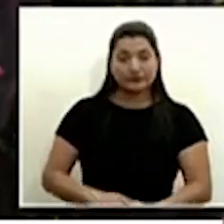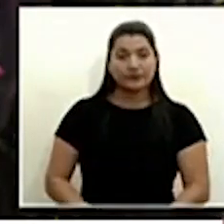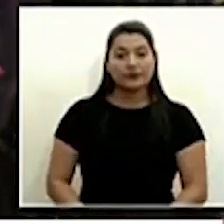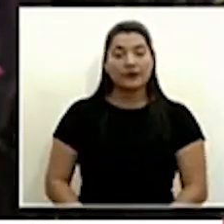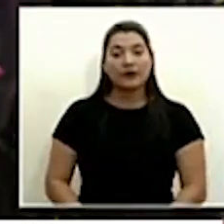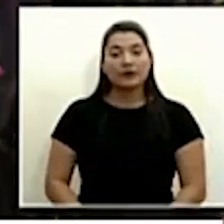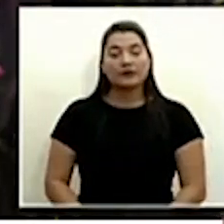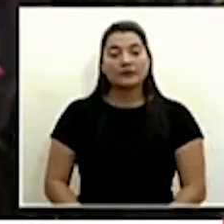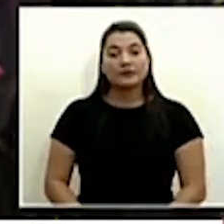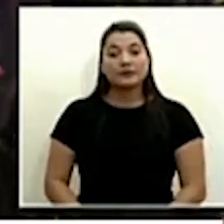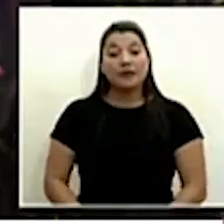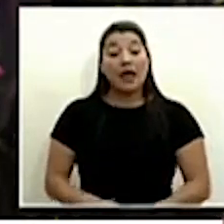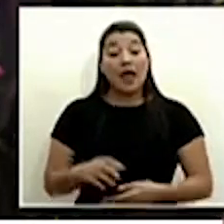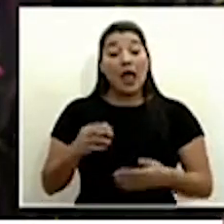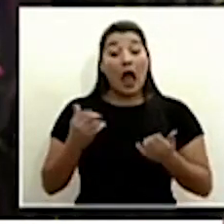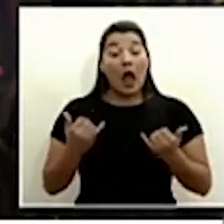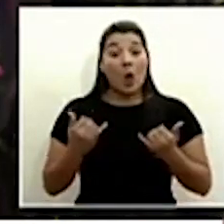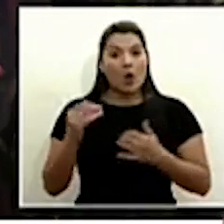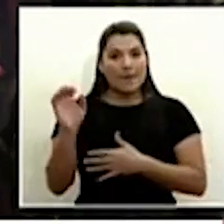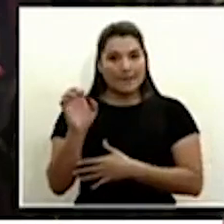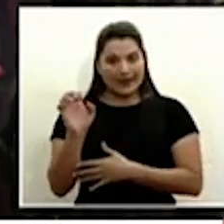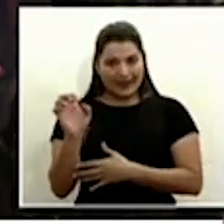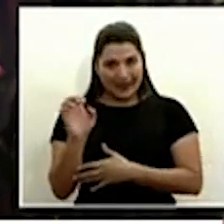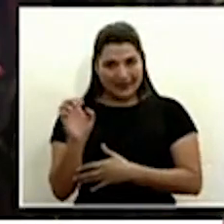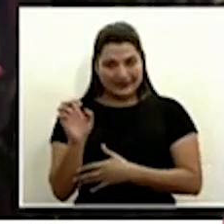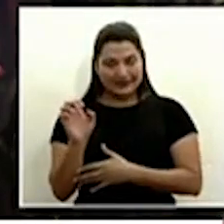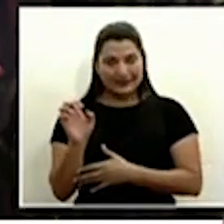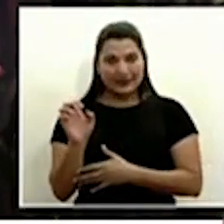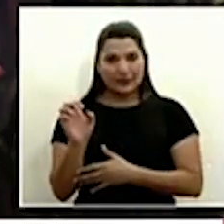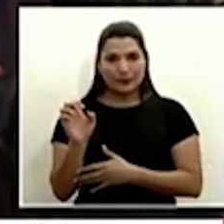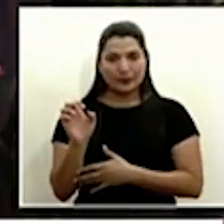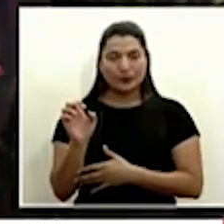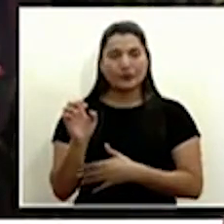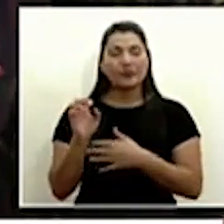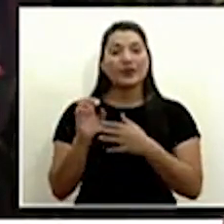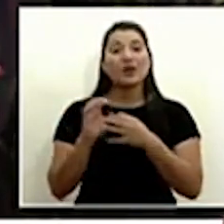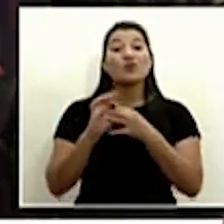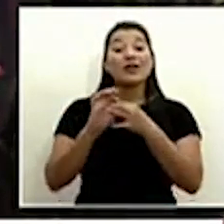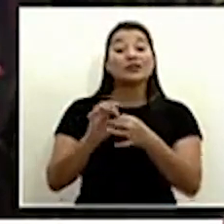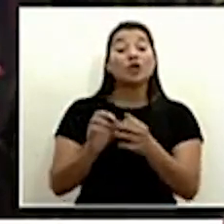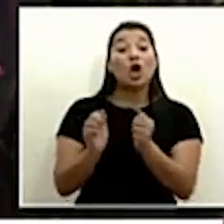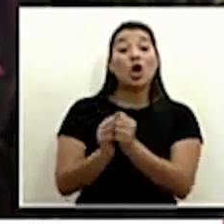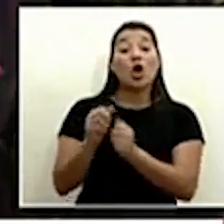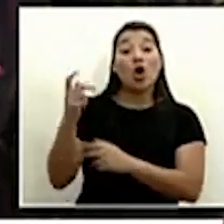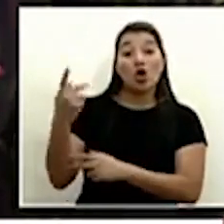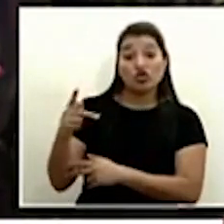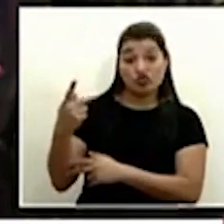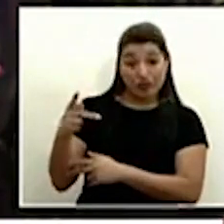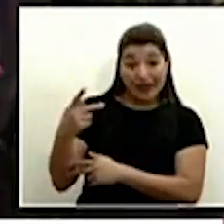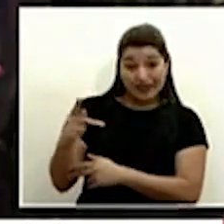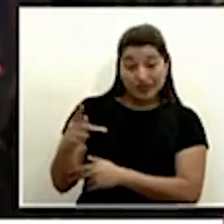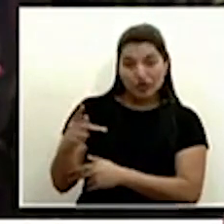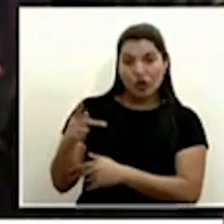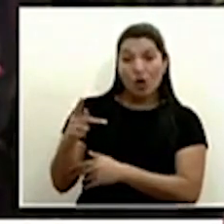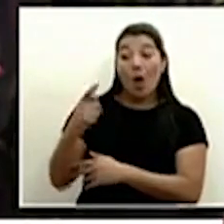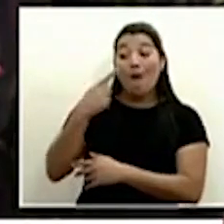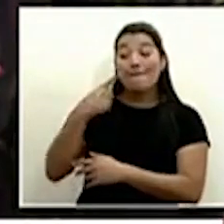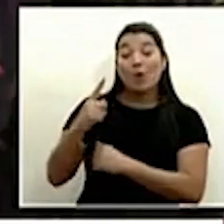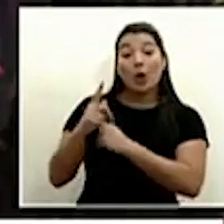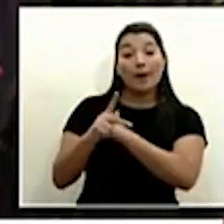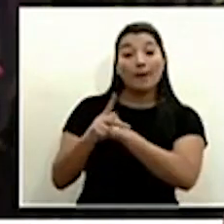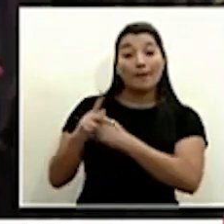dentro de la emergencia que se está planteando en estas horas en cuanto al riesgo sanitario desde la frontera norte